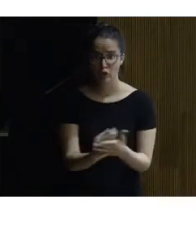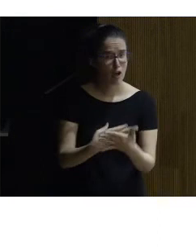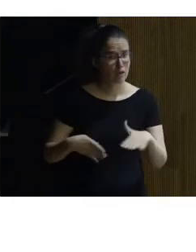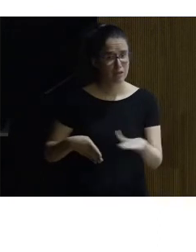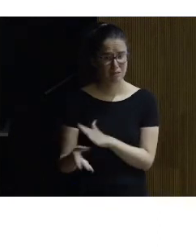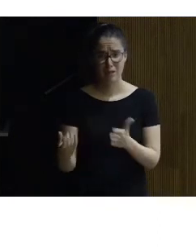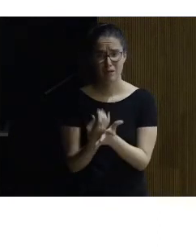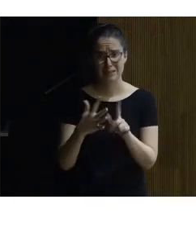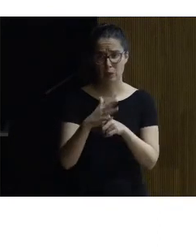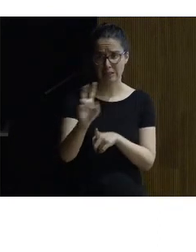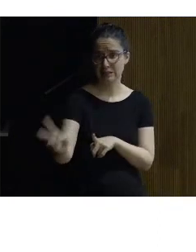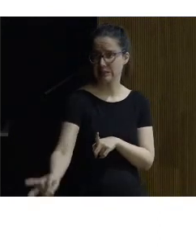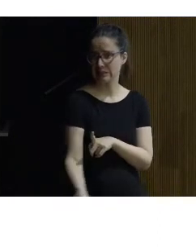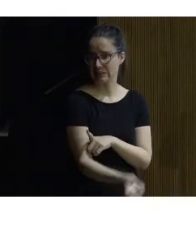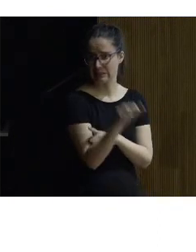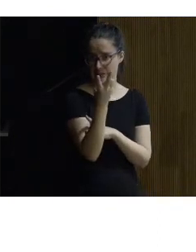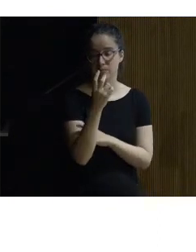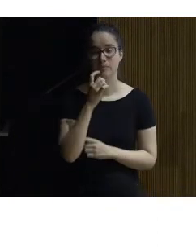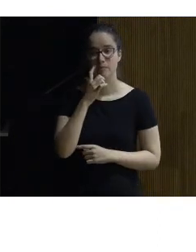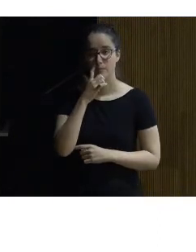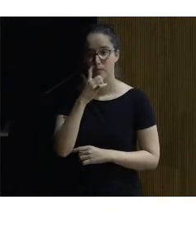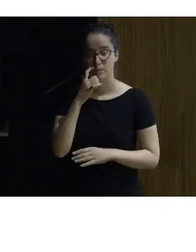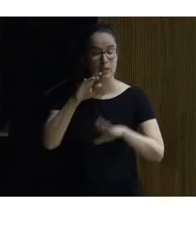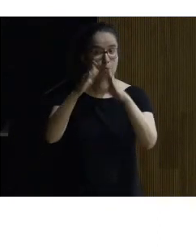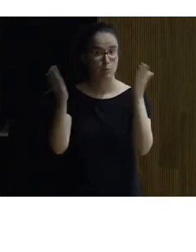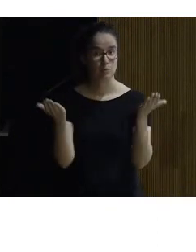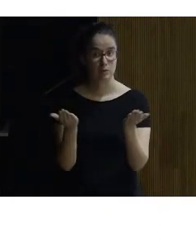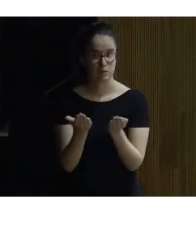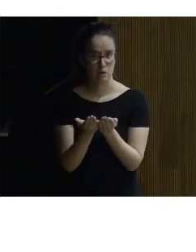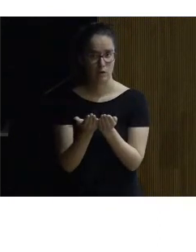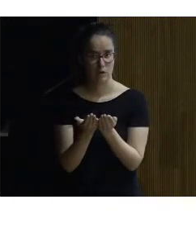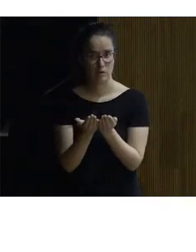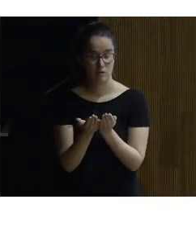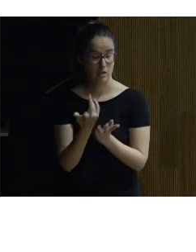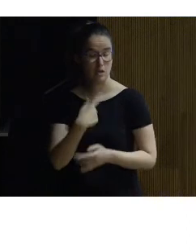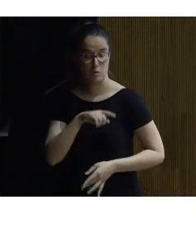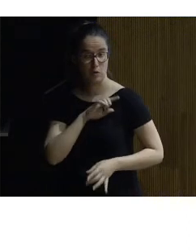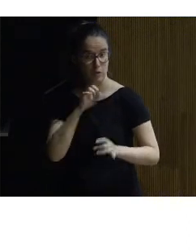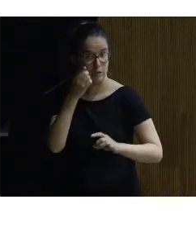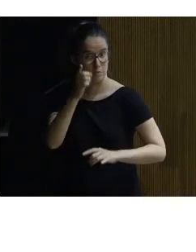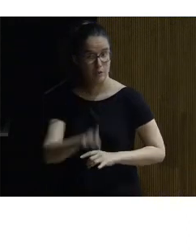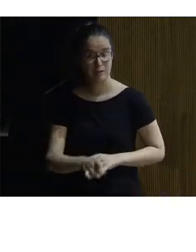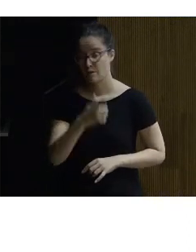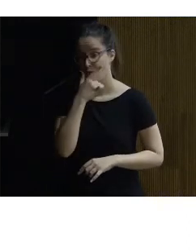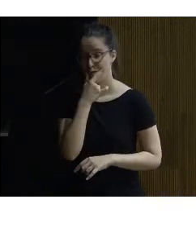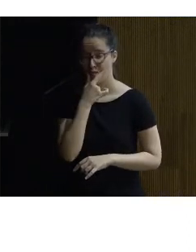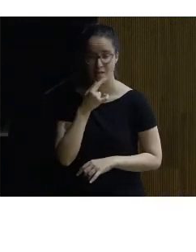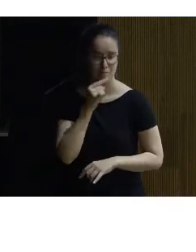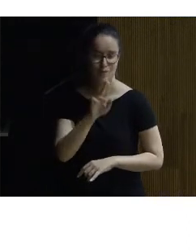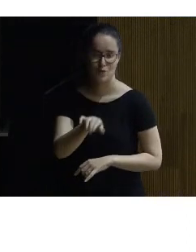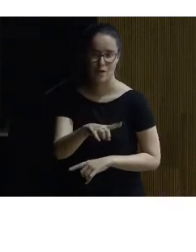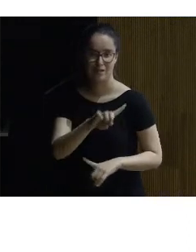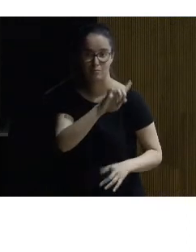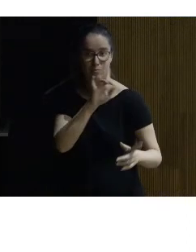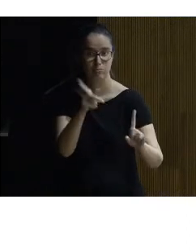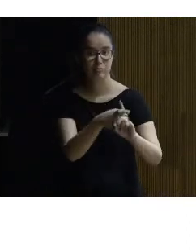situaciones diferentes en el panorama internacional como también en el español no es fácil no es fácil localizar